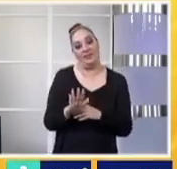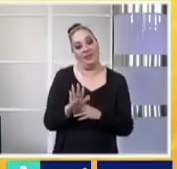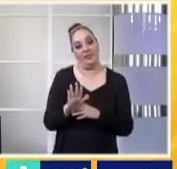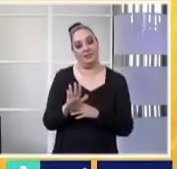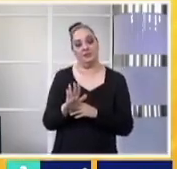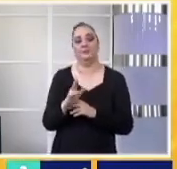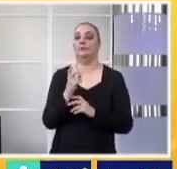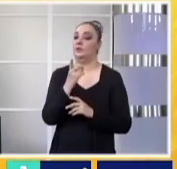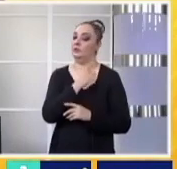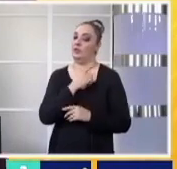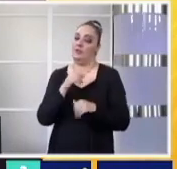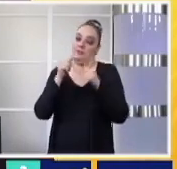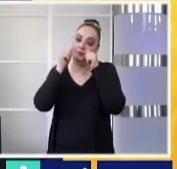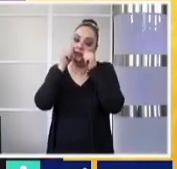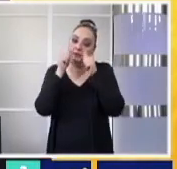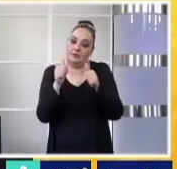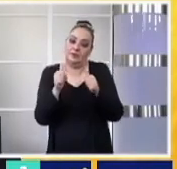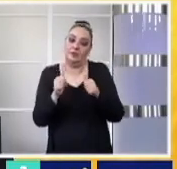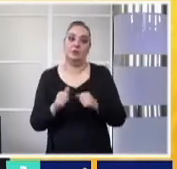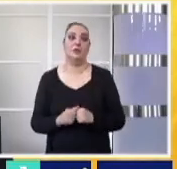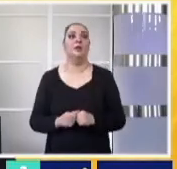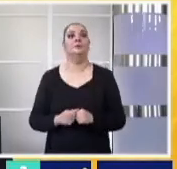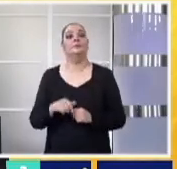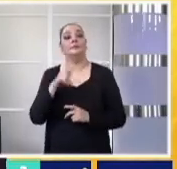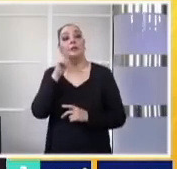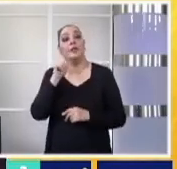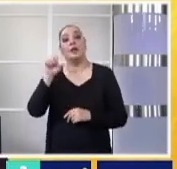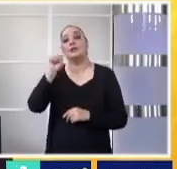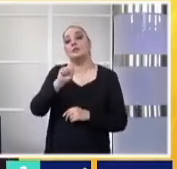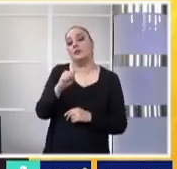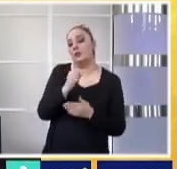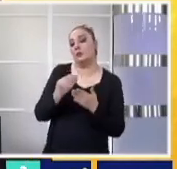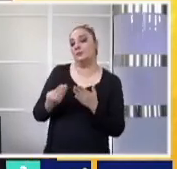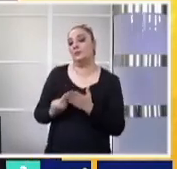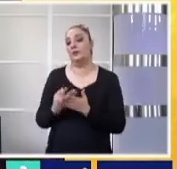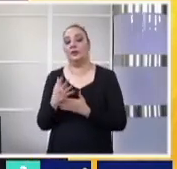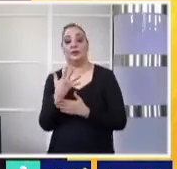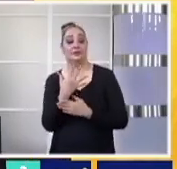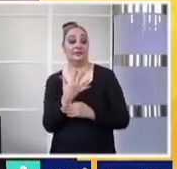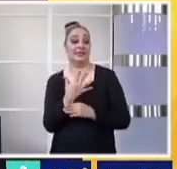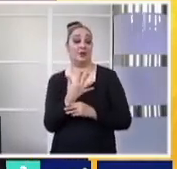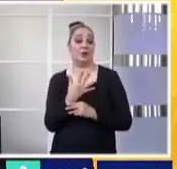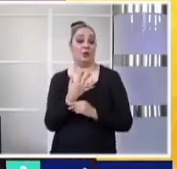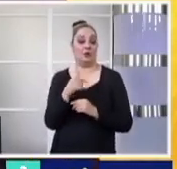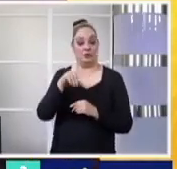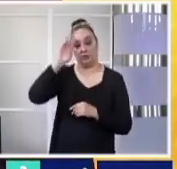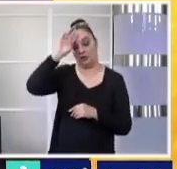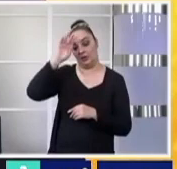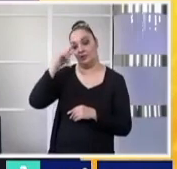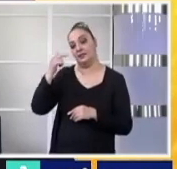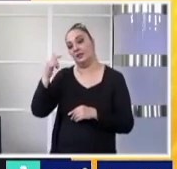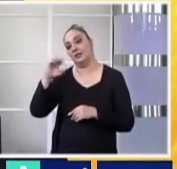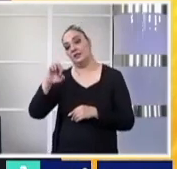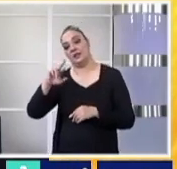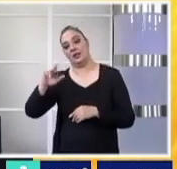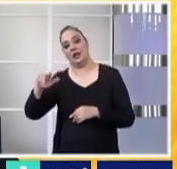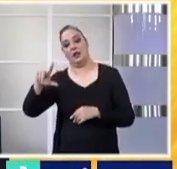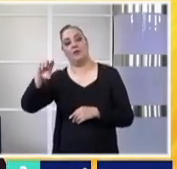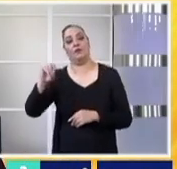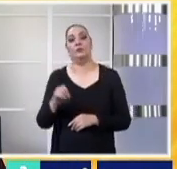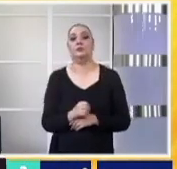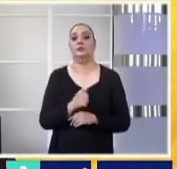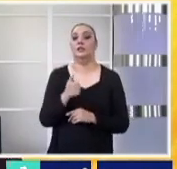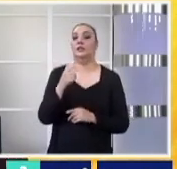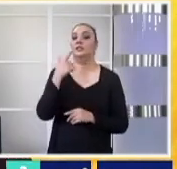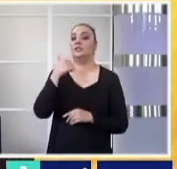de tomar en cuenta. Así amanecemos mañana sábado, 5 grados en Monterrey, 7 en Cerralbo, 8 en China, 6 en Anáhuac,